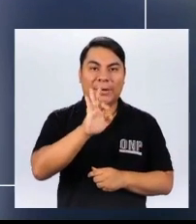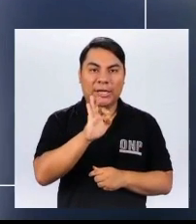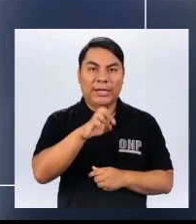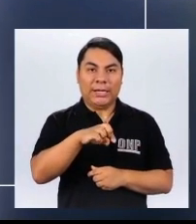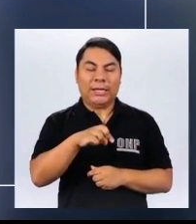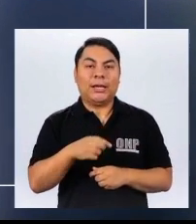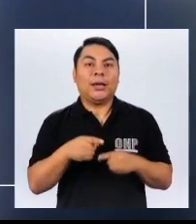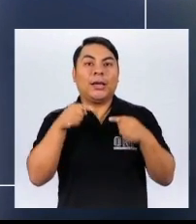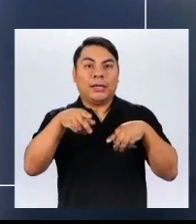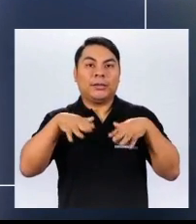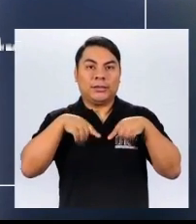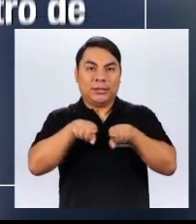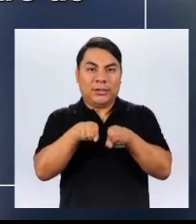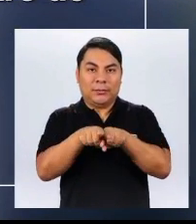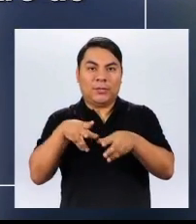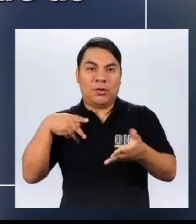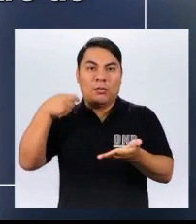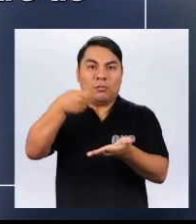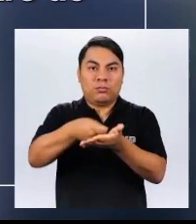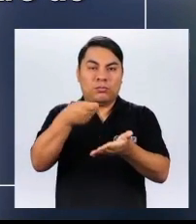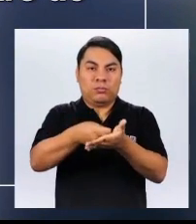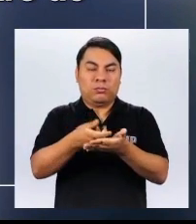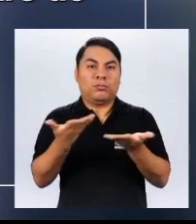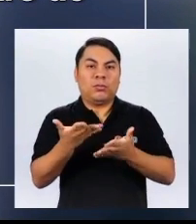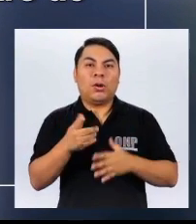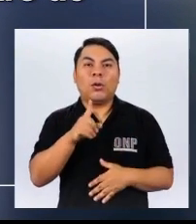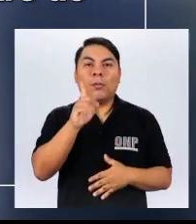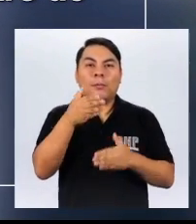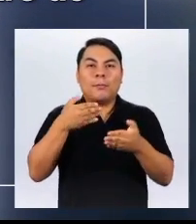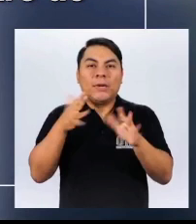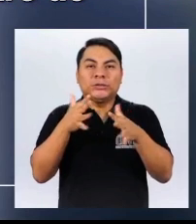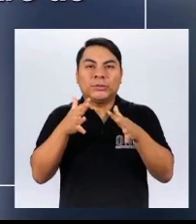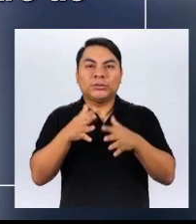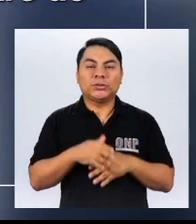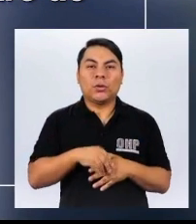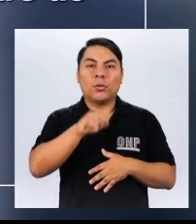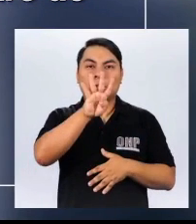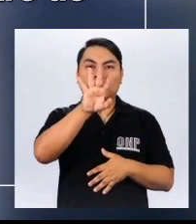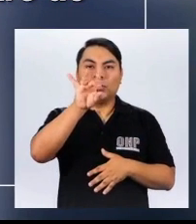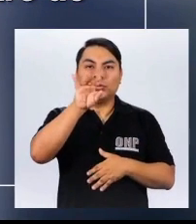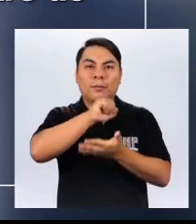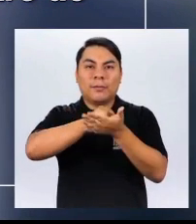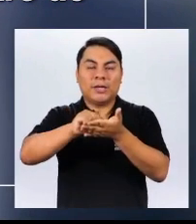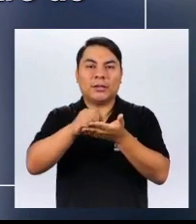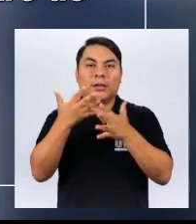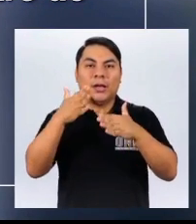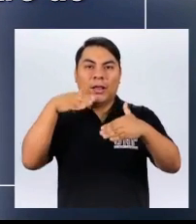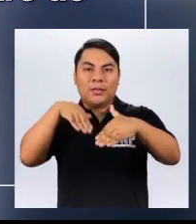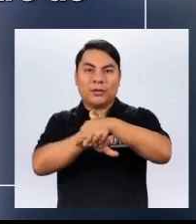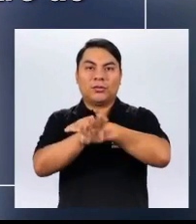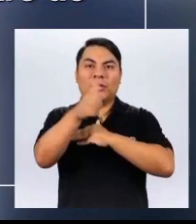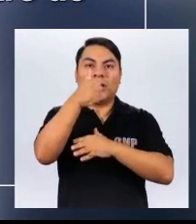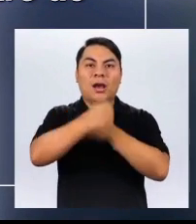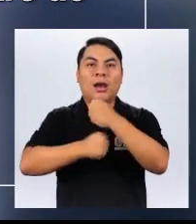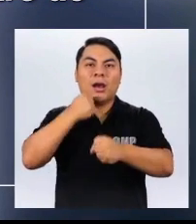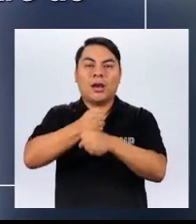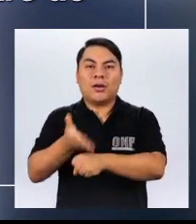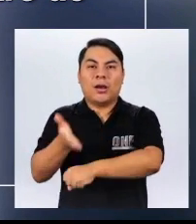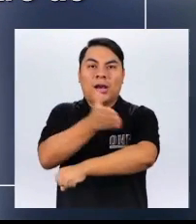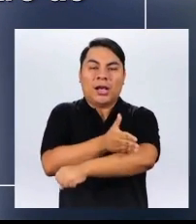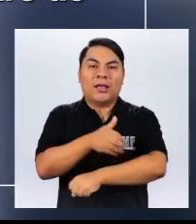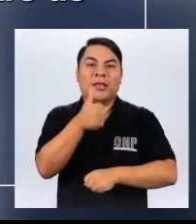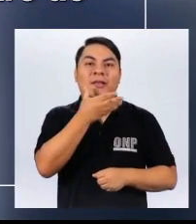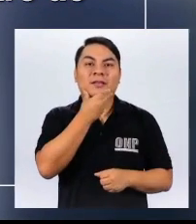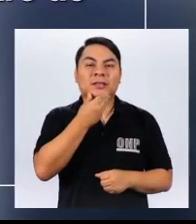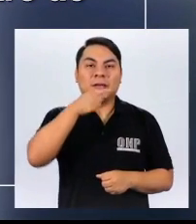También haber aportado al Sistema Nacional de Pensiones un mínimo de 48 meses dentro de los 10 años anteriores al 6 de